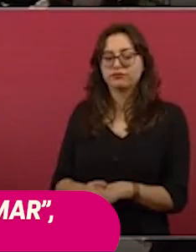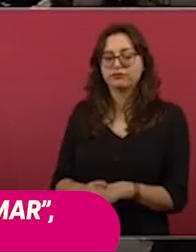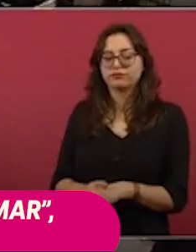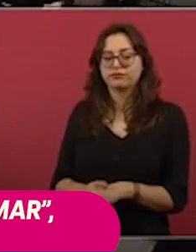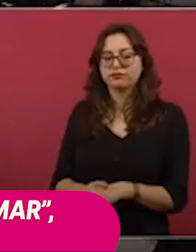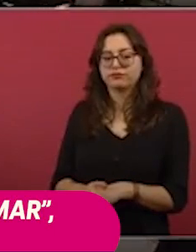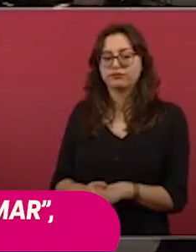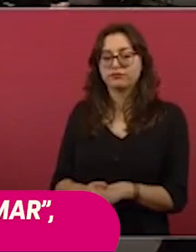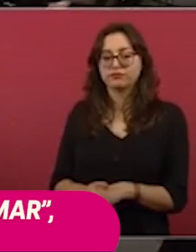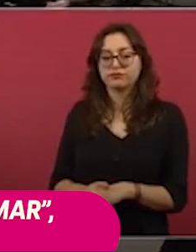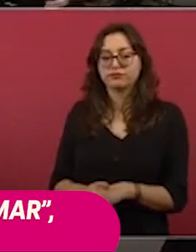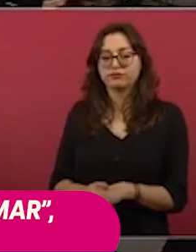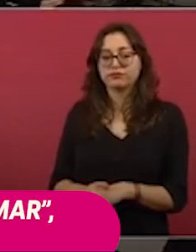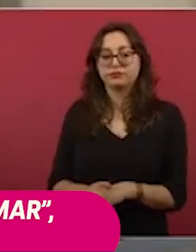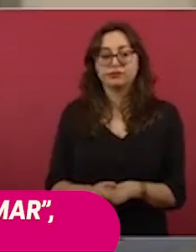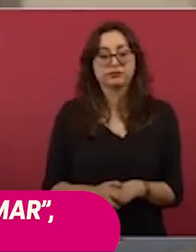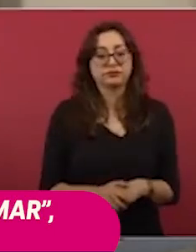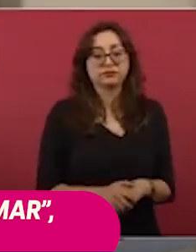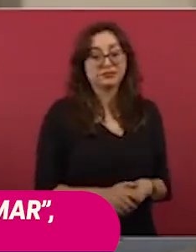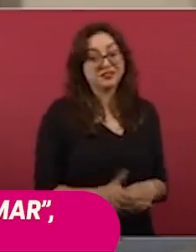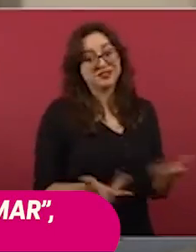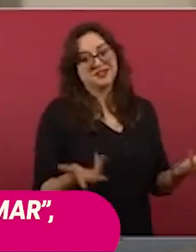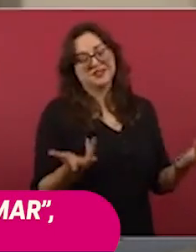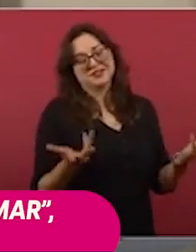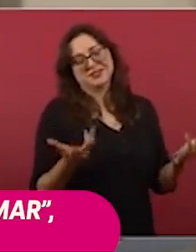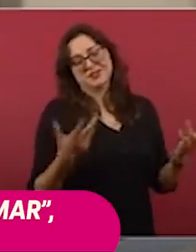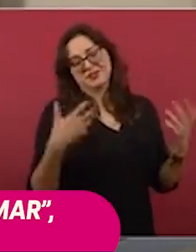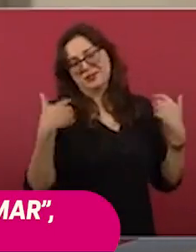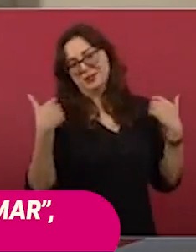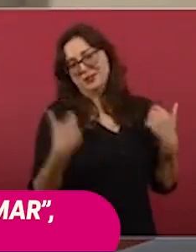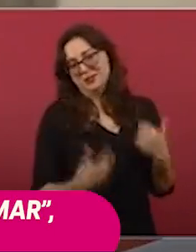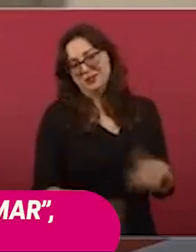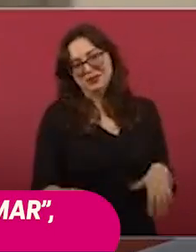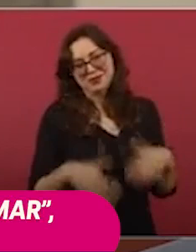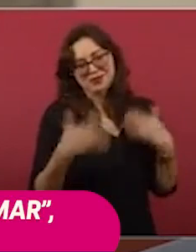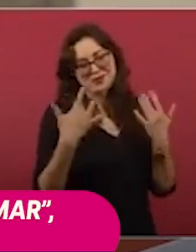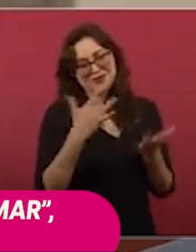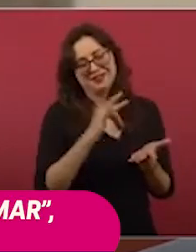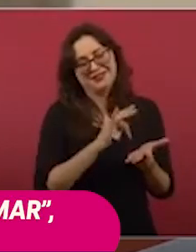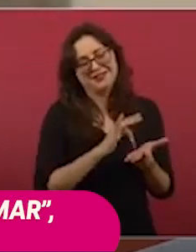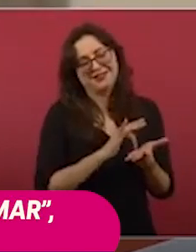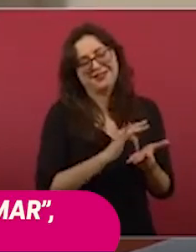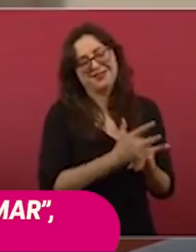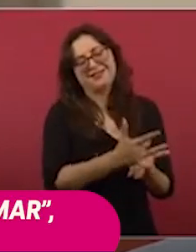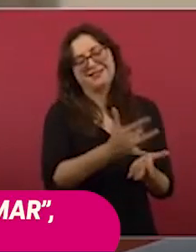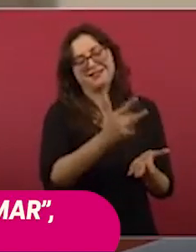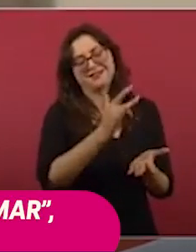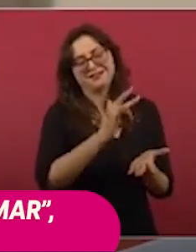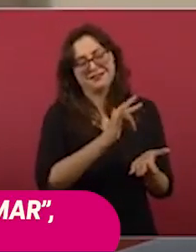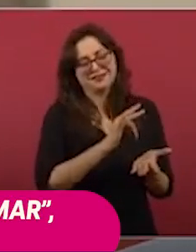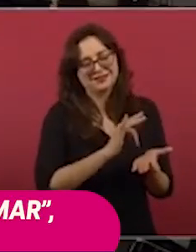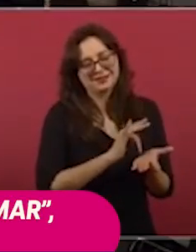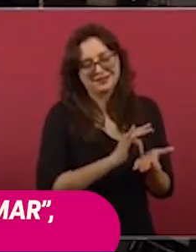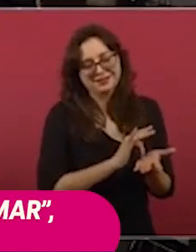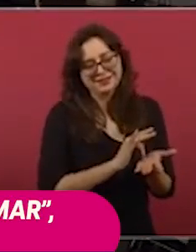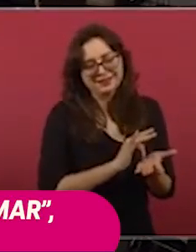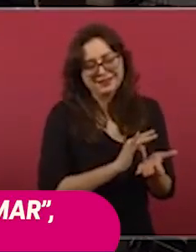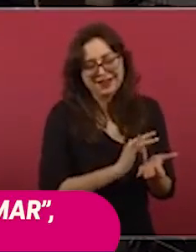Y a Serizola le dice, pues muy agradecido, creo que